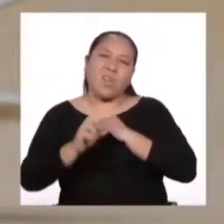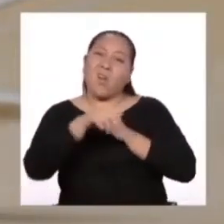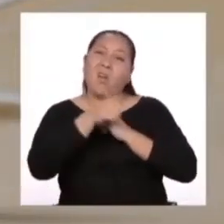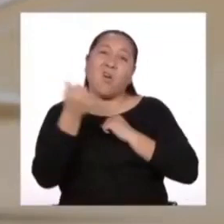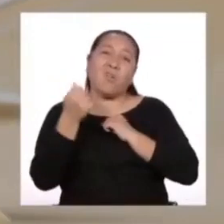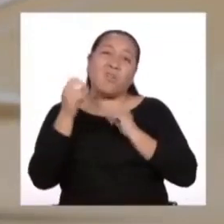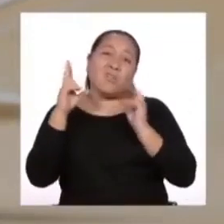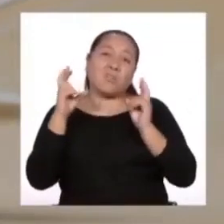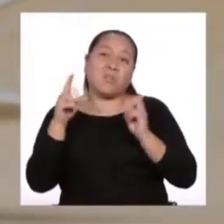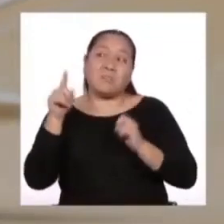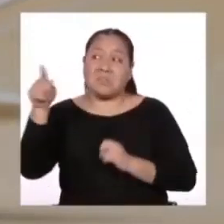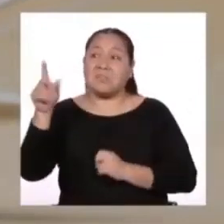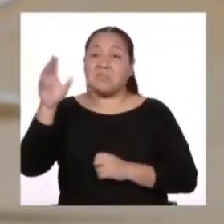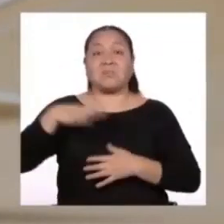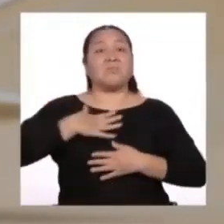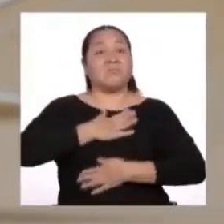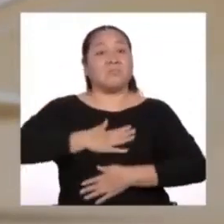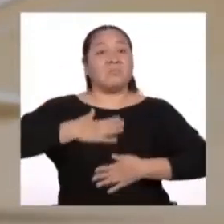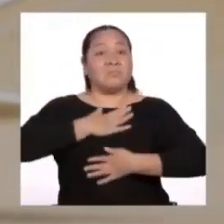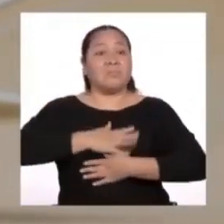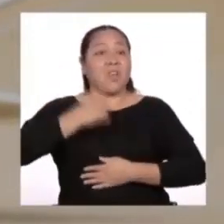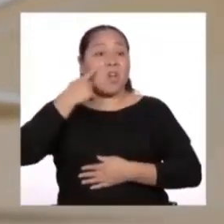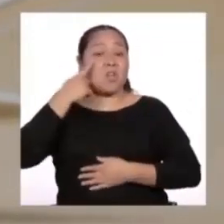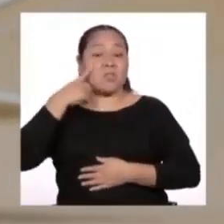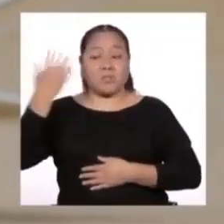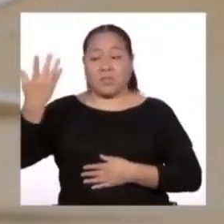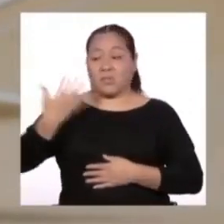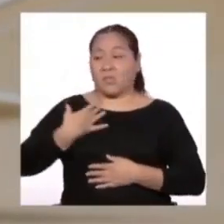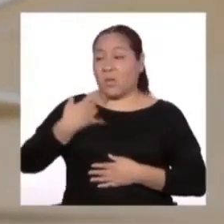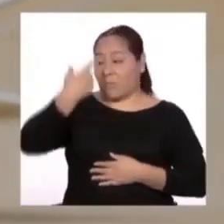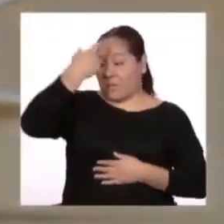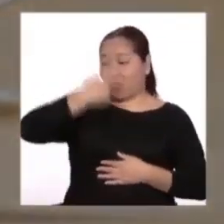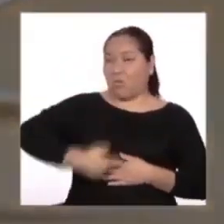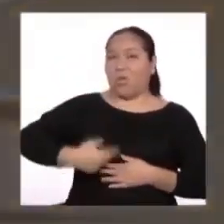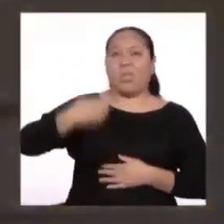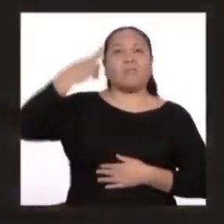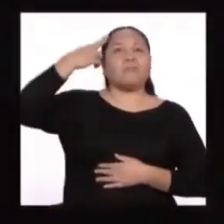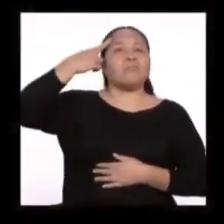mi interlocutor se sentía entonces muy contento de conocer un hombre tan razonable.